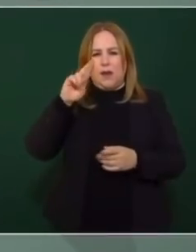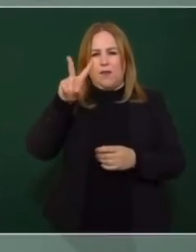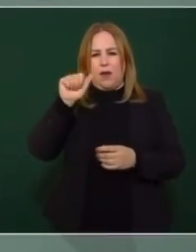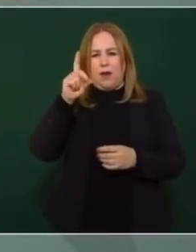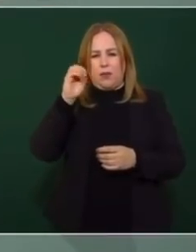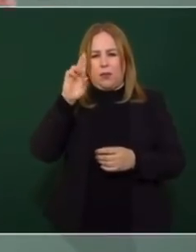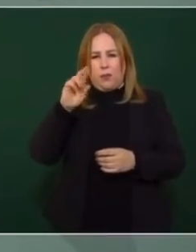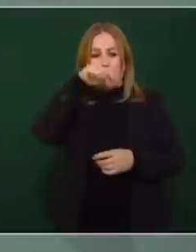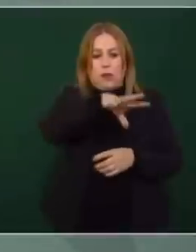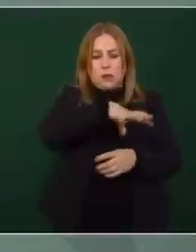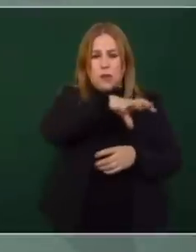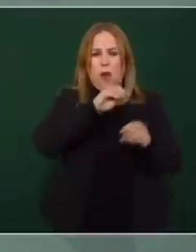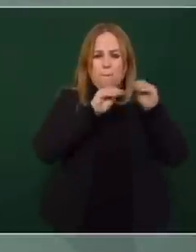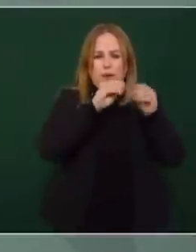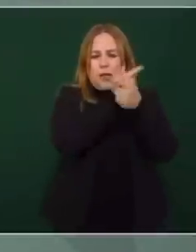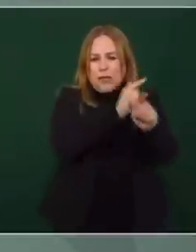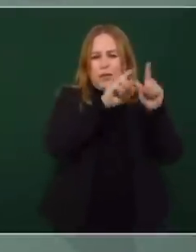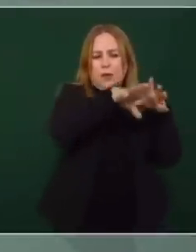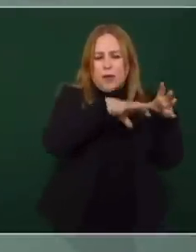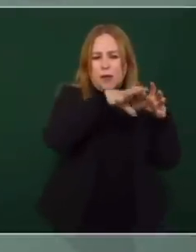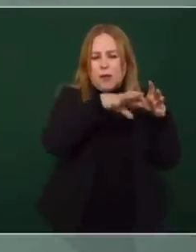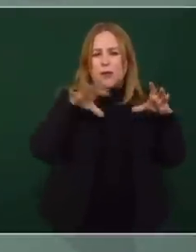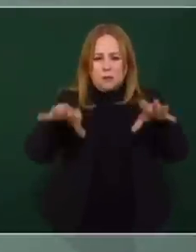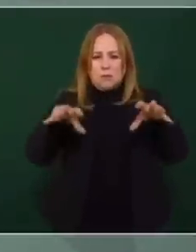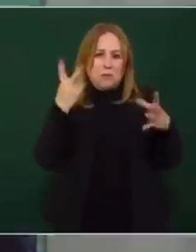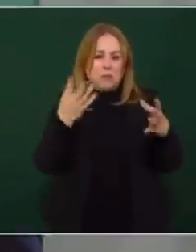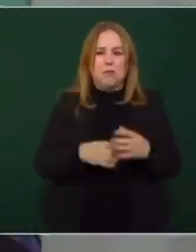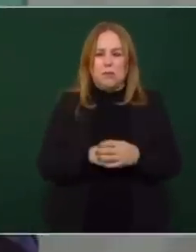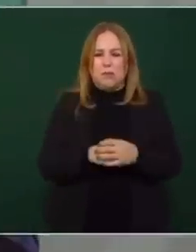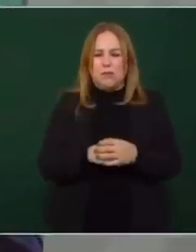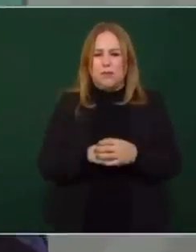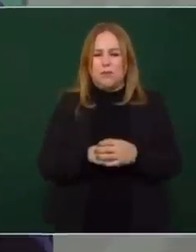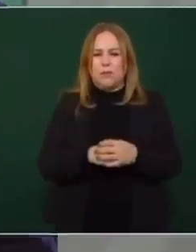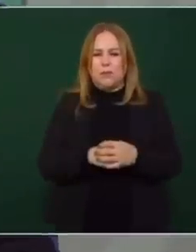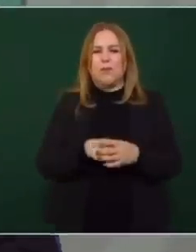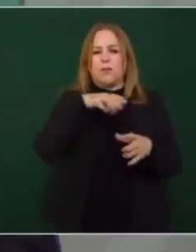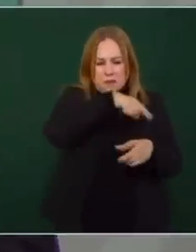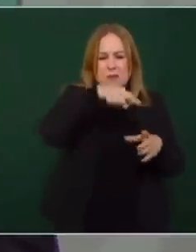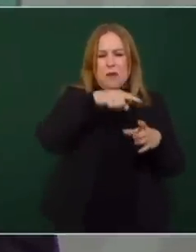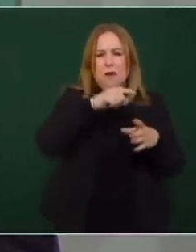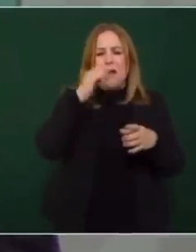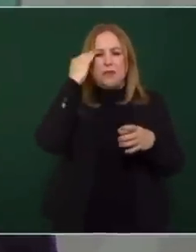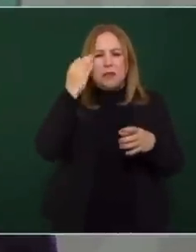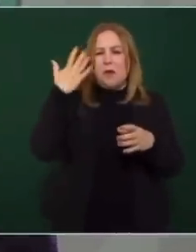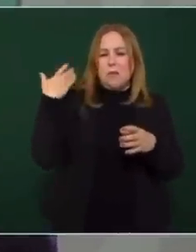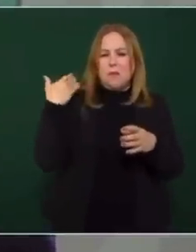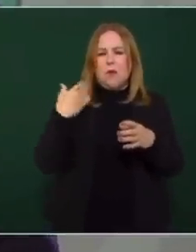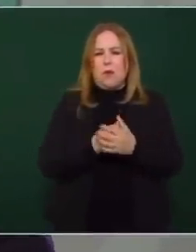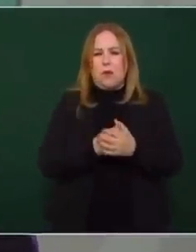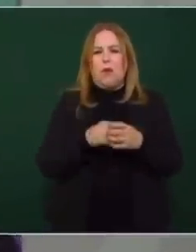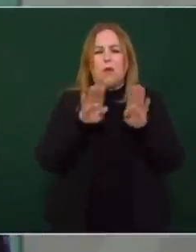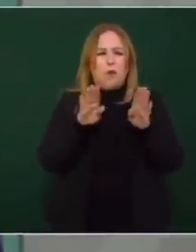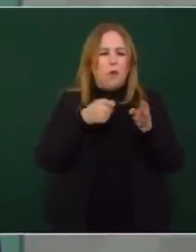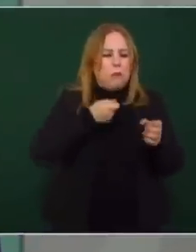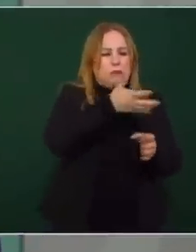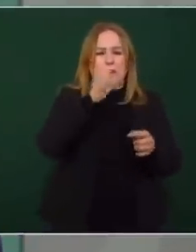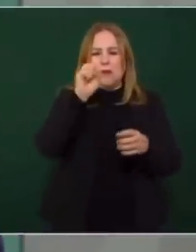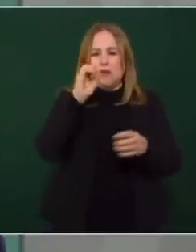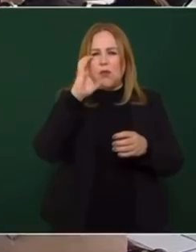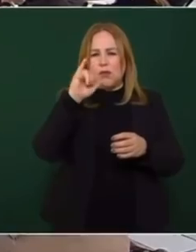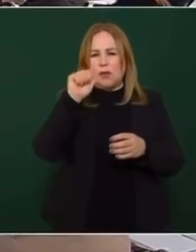se puede considerar en algún tiempo, por alguna circunstancia, como socialismo,